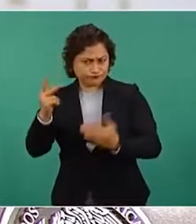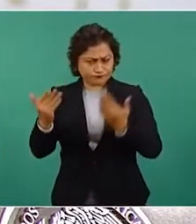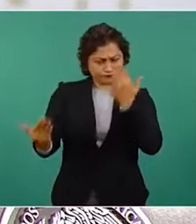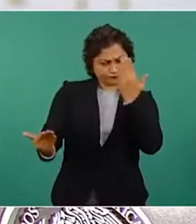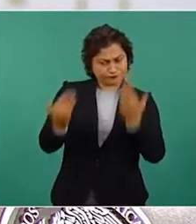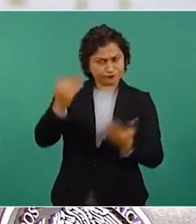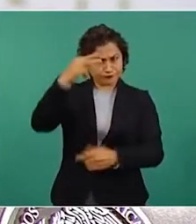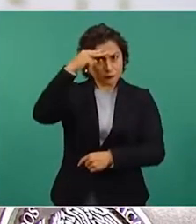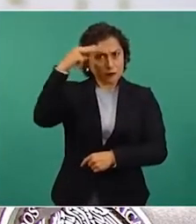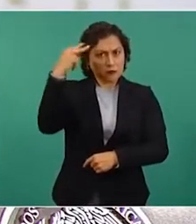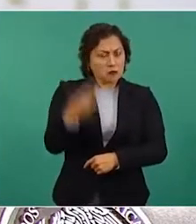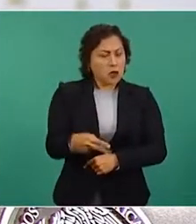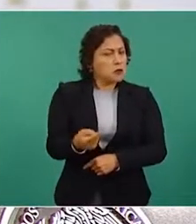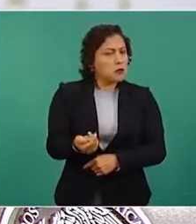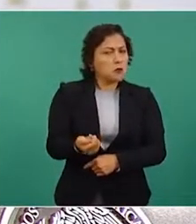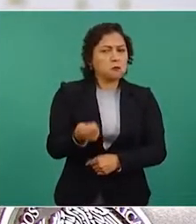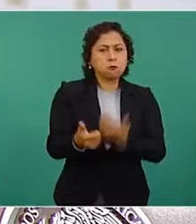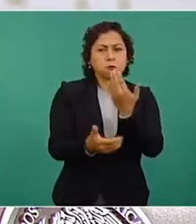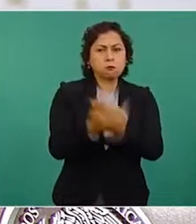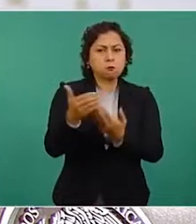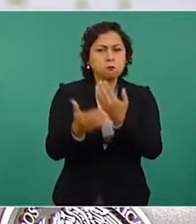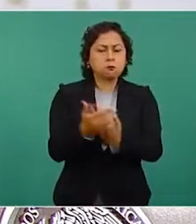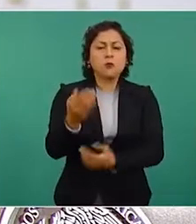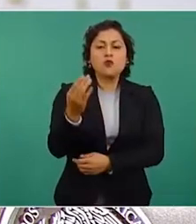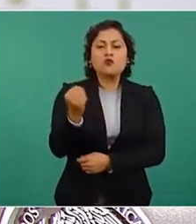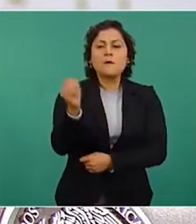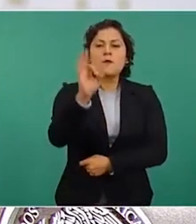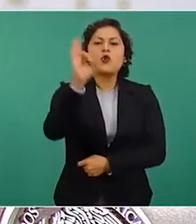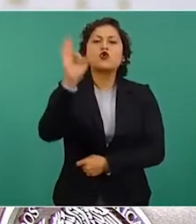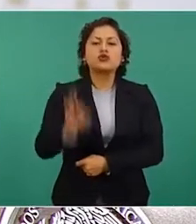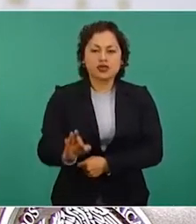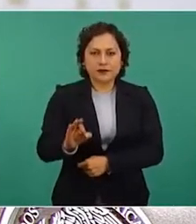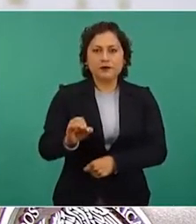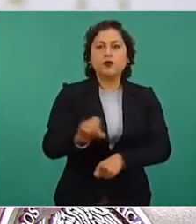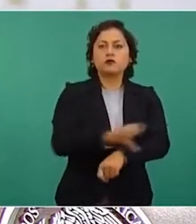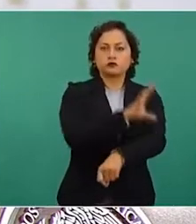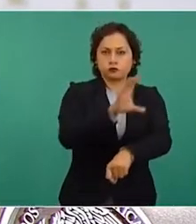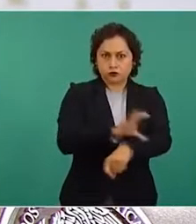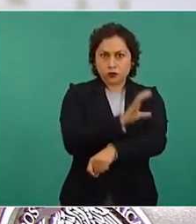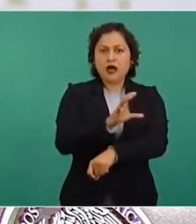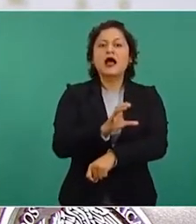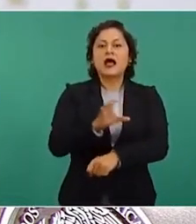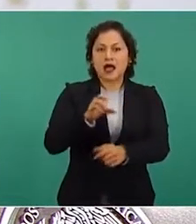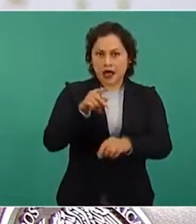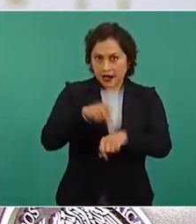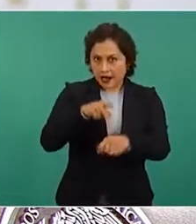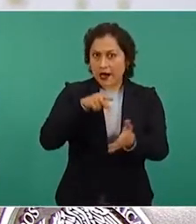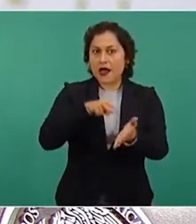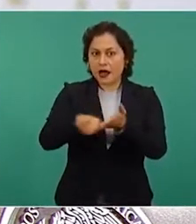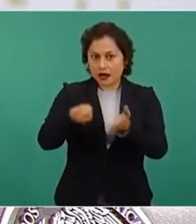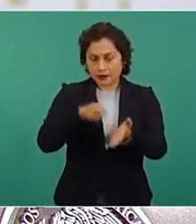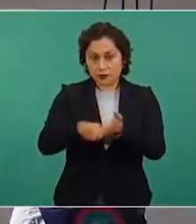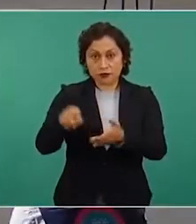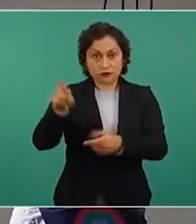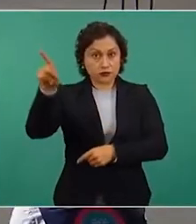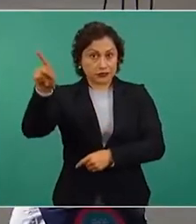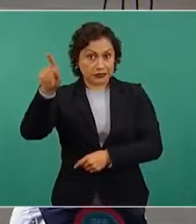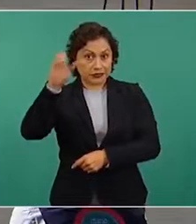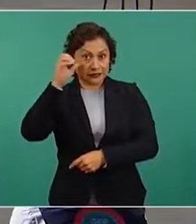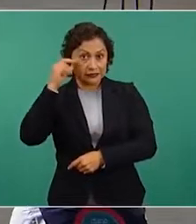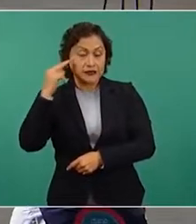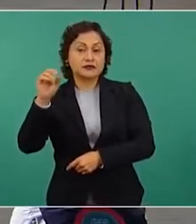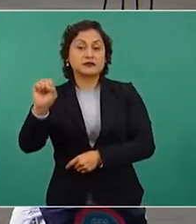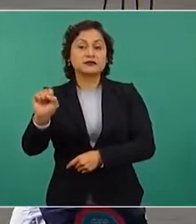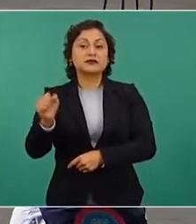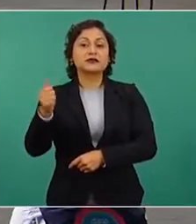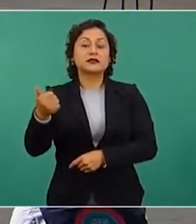sólo produce 9 por ciento de su electricidad con carbón, China depende del 66.1 por